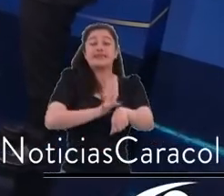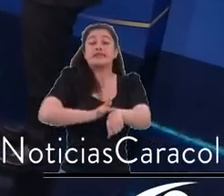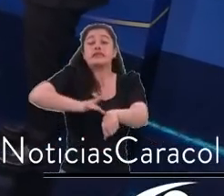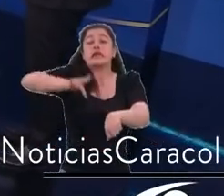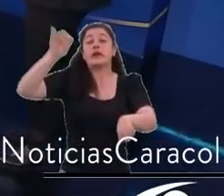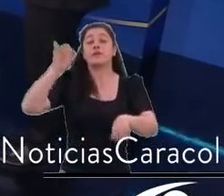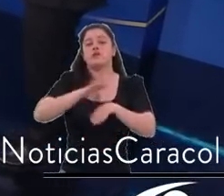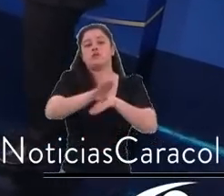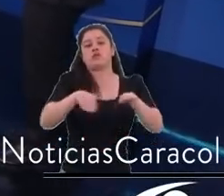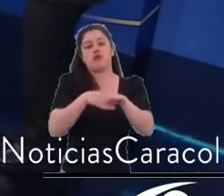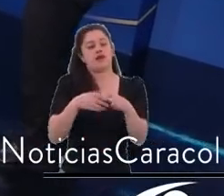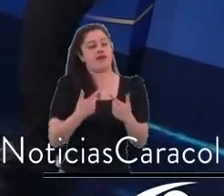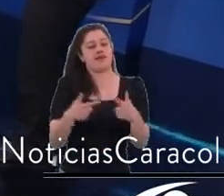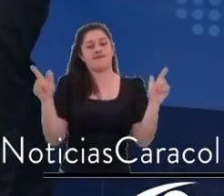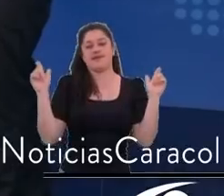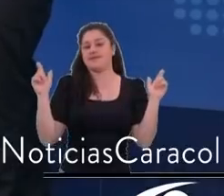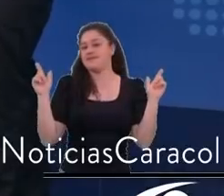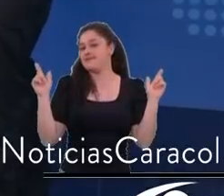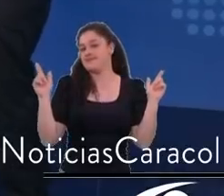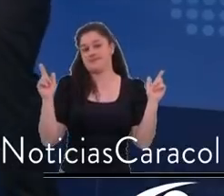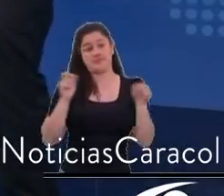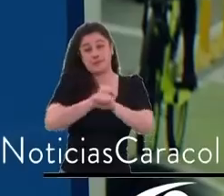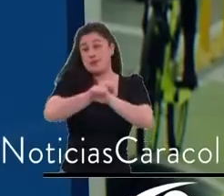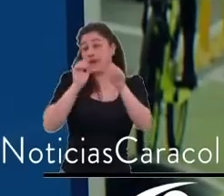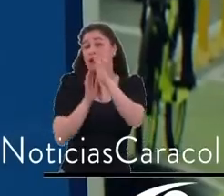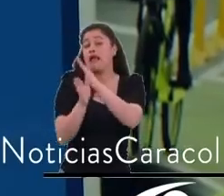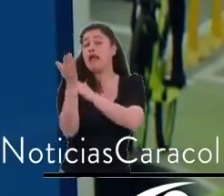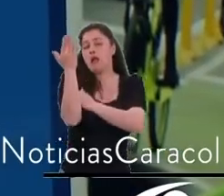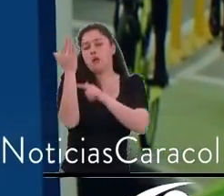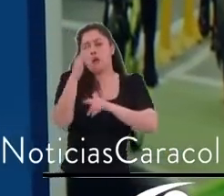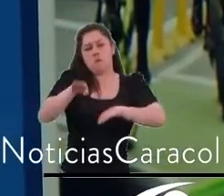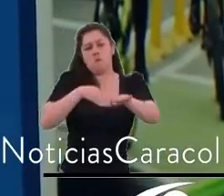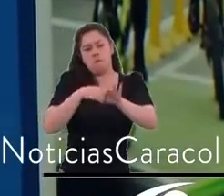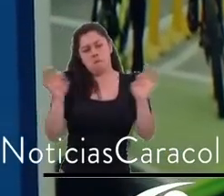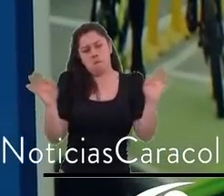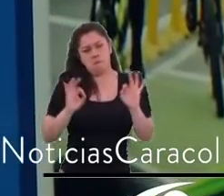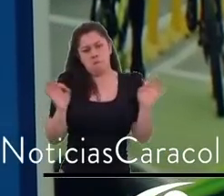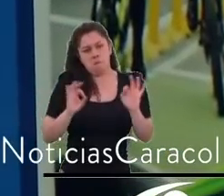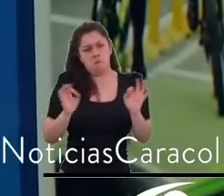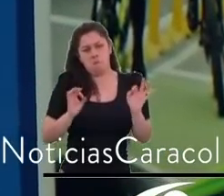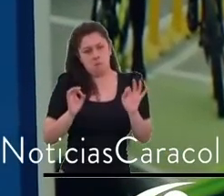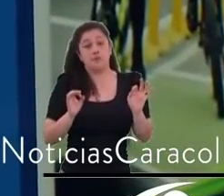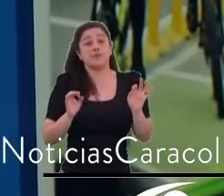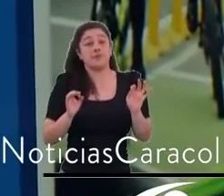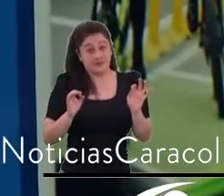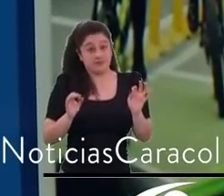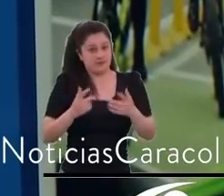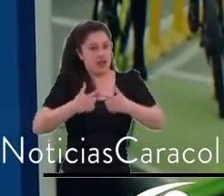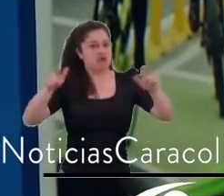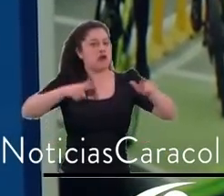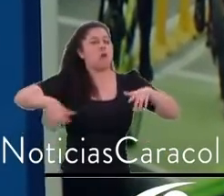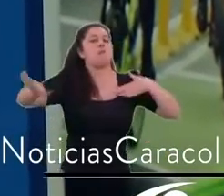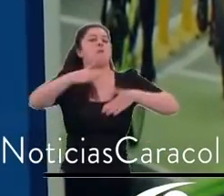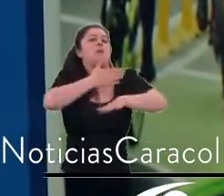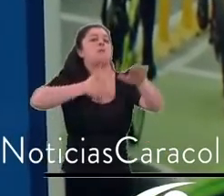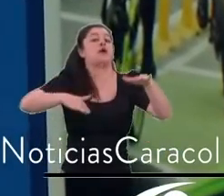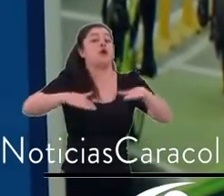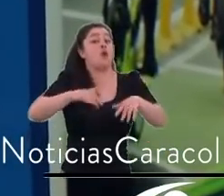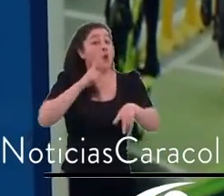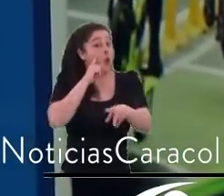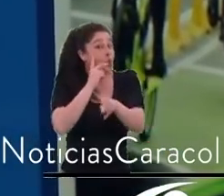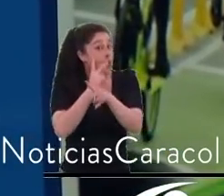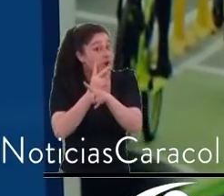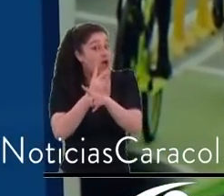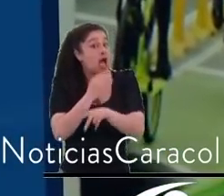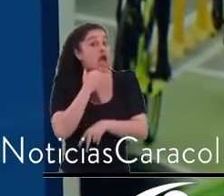el último día no hay pico y placa. Se premia el madrugador. Si usted, como lo hace usualmente, va a salir después de almuerzo, entonces solo van a entrar